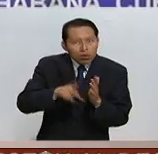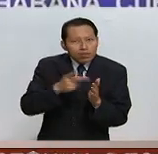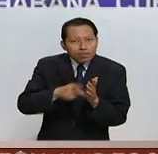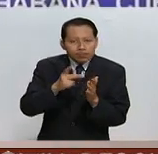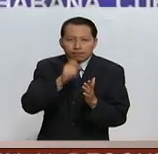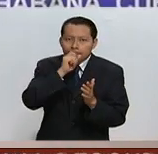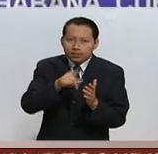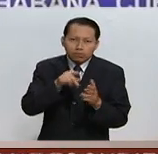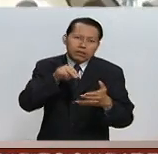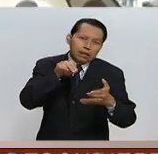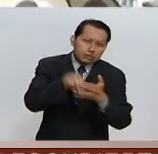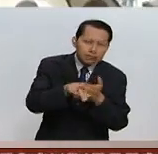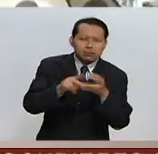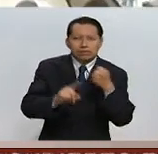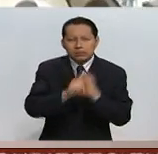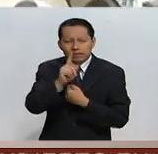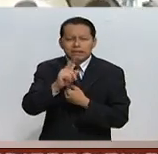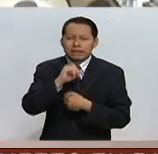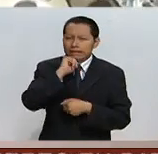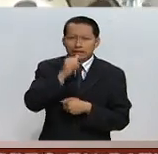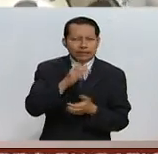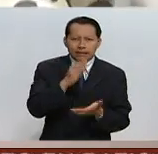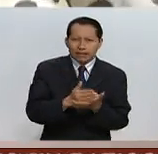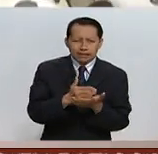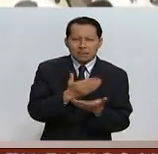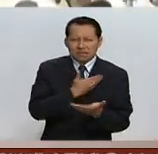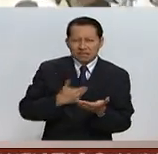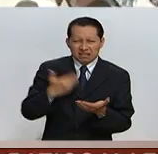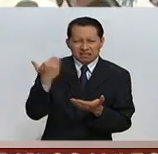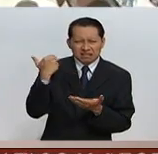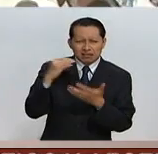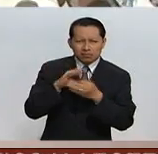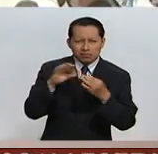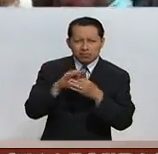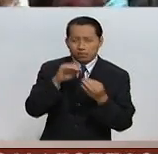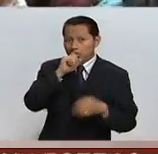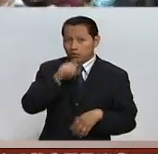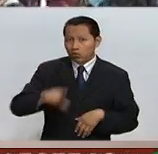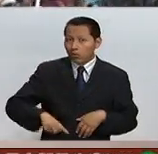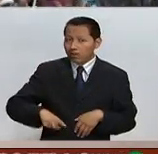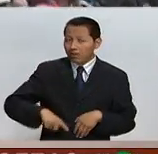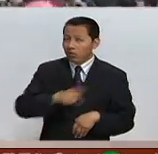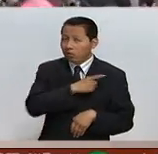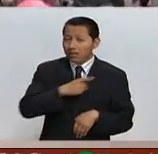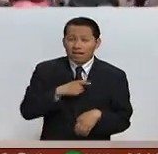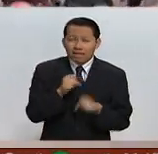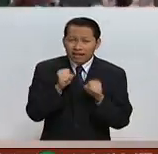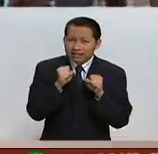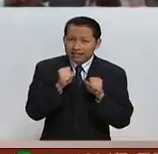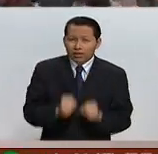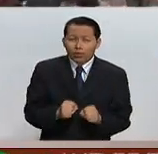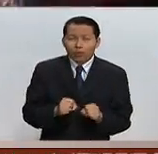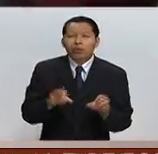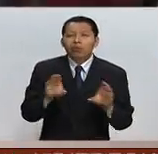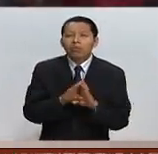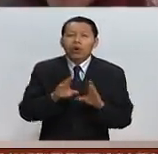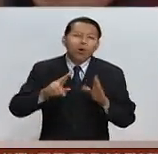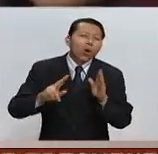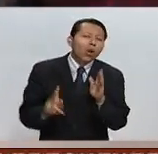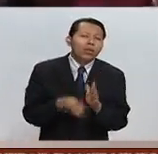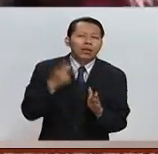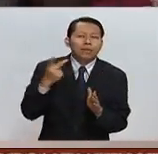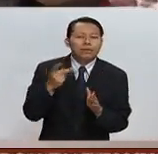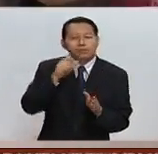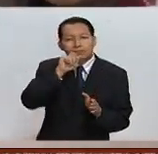El presidente Gaviria lo estaba diciendo en las últimas horas, el gobierno tiene que asegurarse que no vuelva a